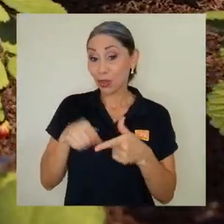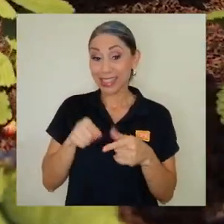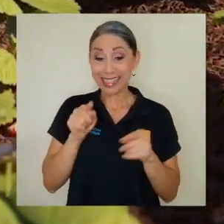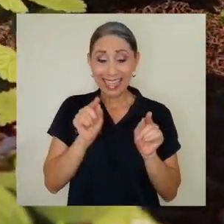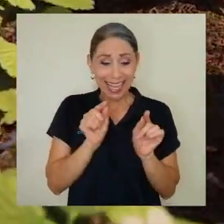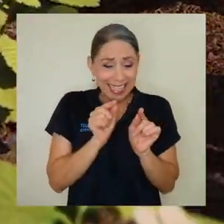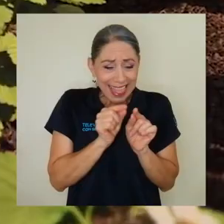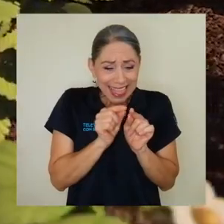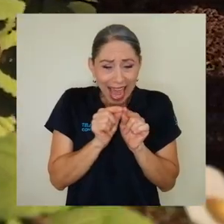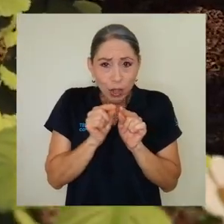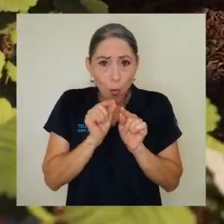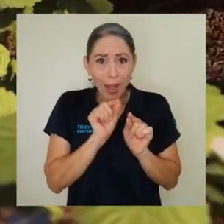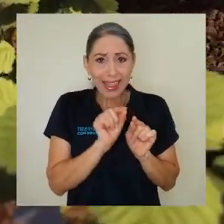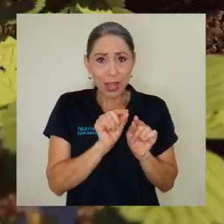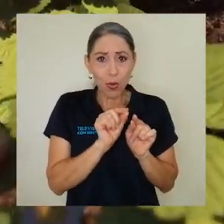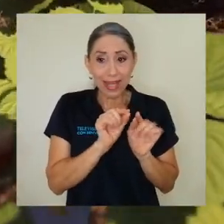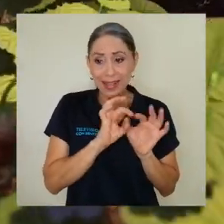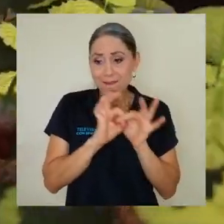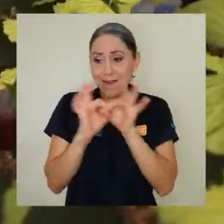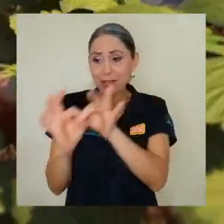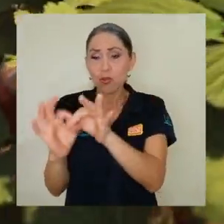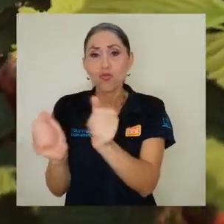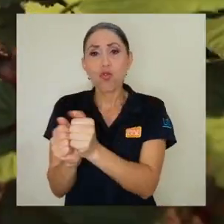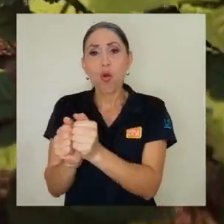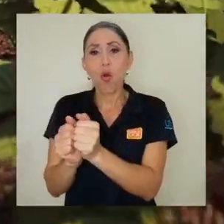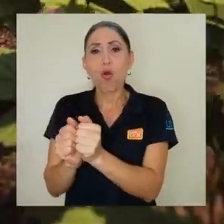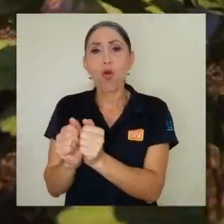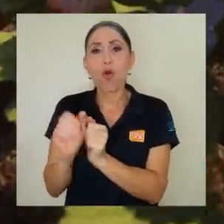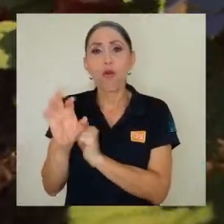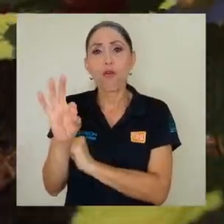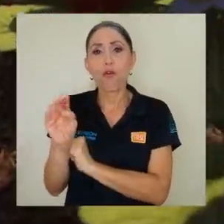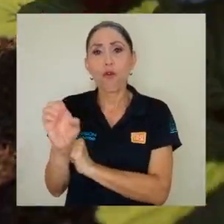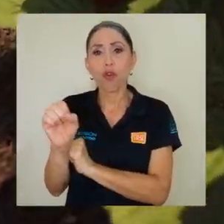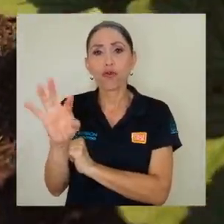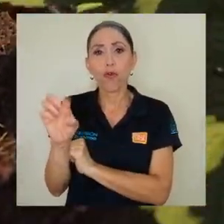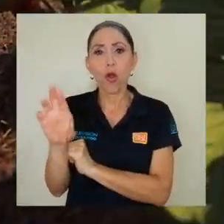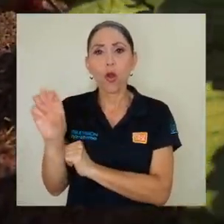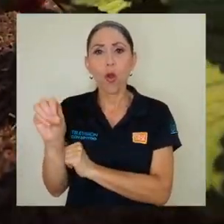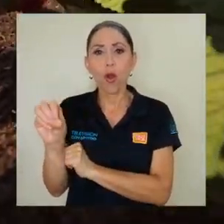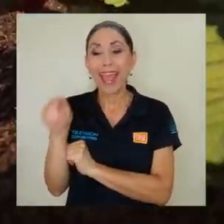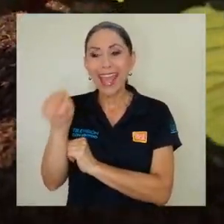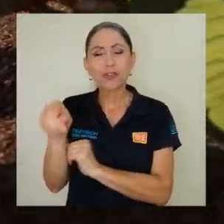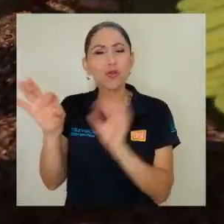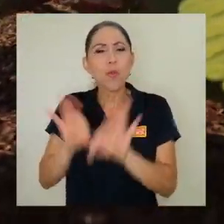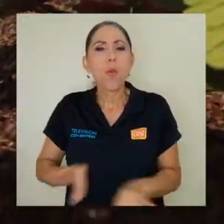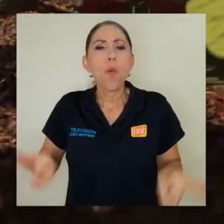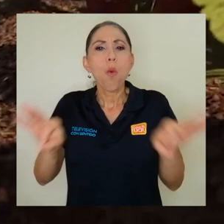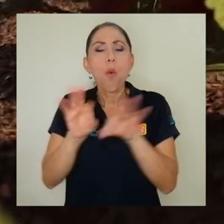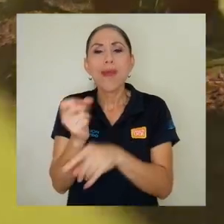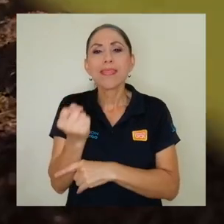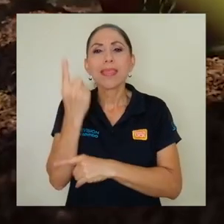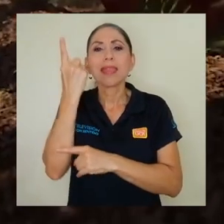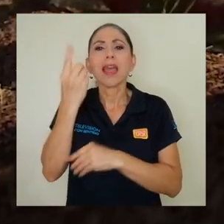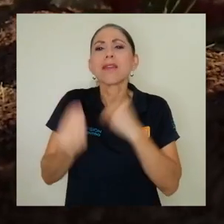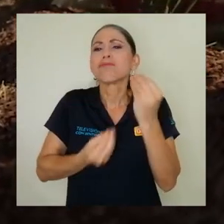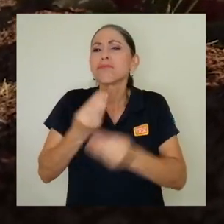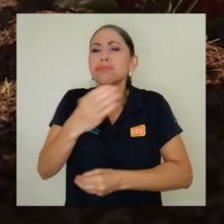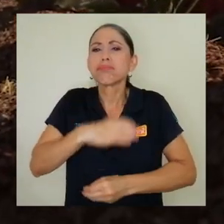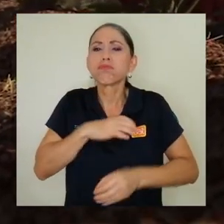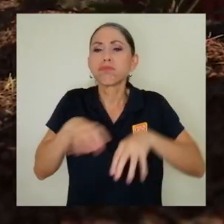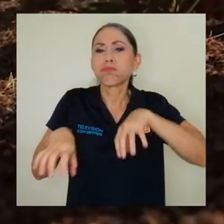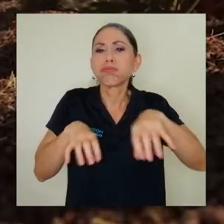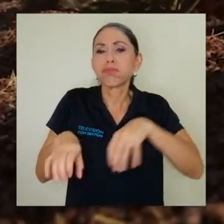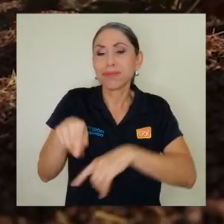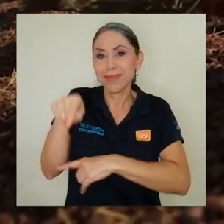interacción entre estas nanopartículas y el elemento fósforo es de mucha relevancia para entender la dinámica y el